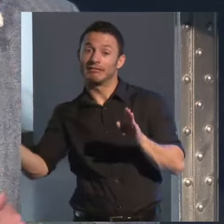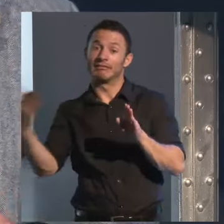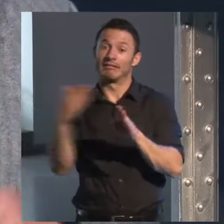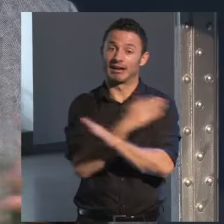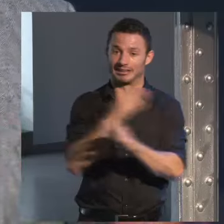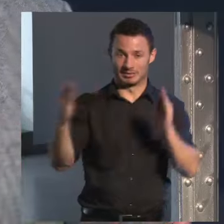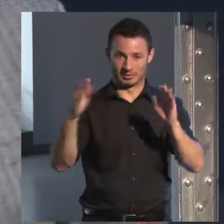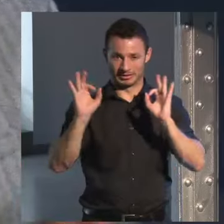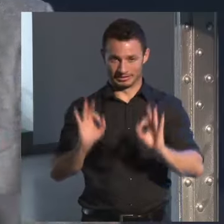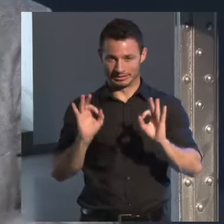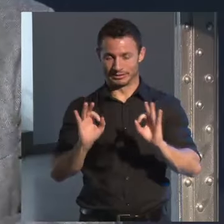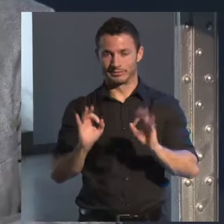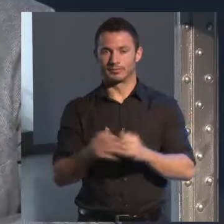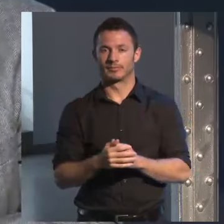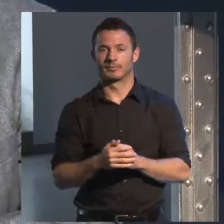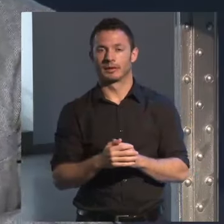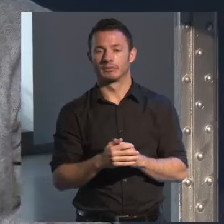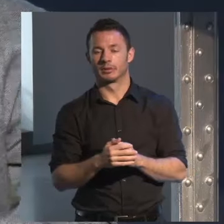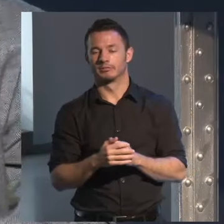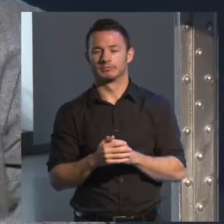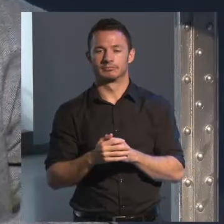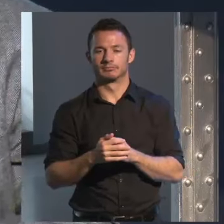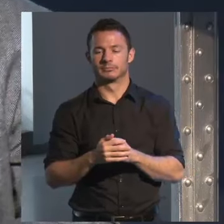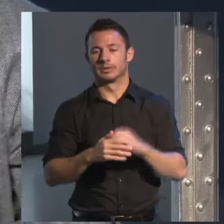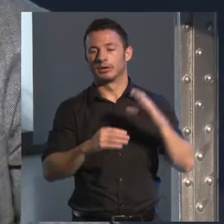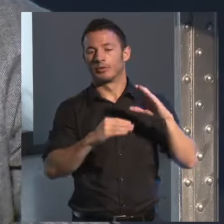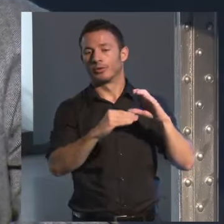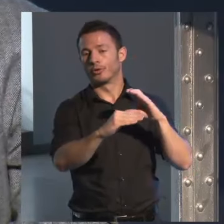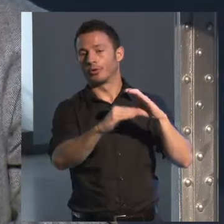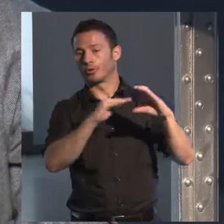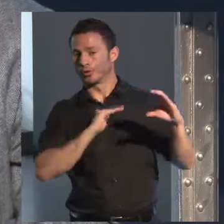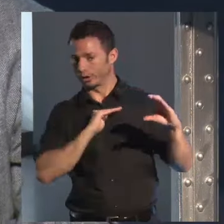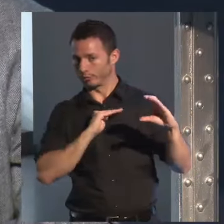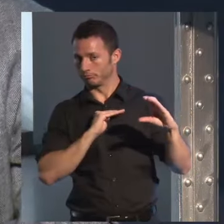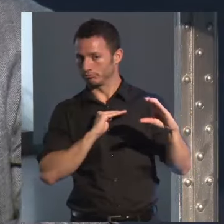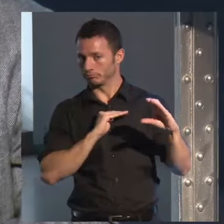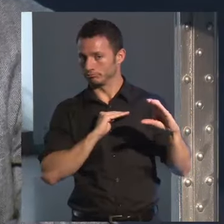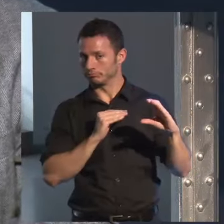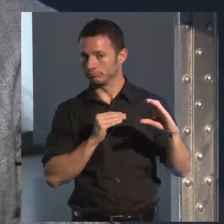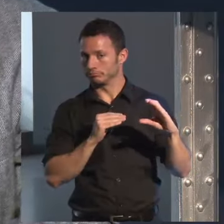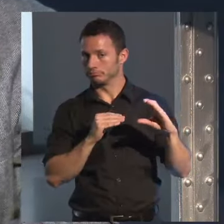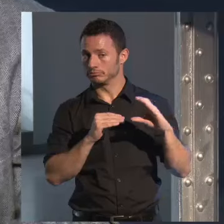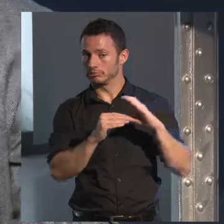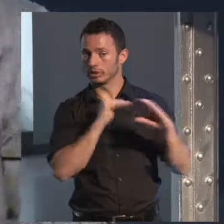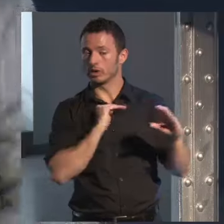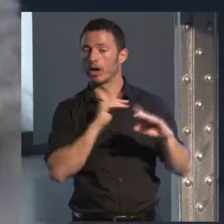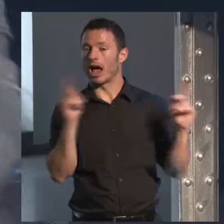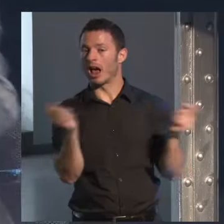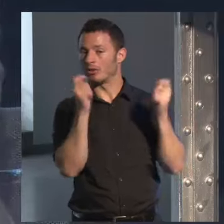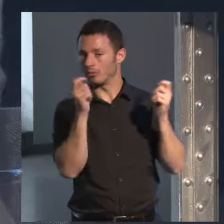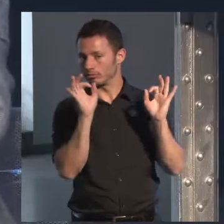me llega un correo electrónico a mi a mi buzón de un anuncio